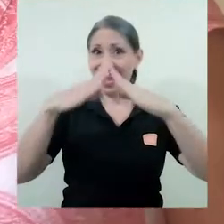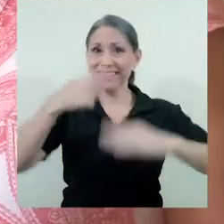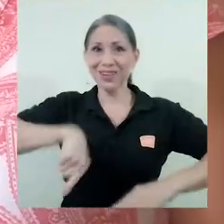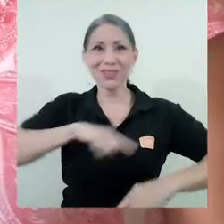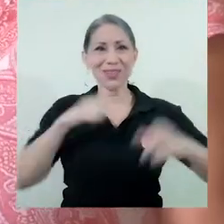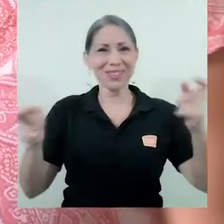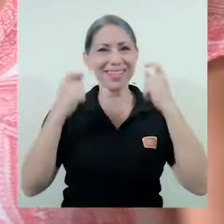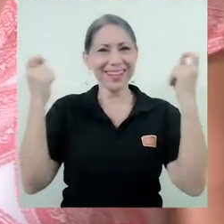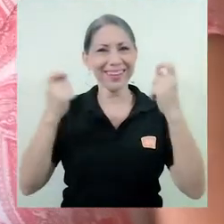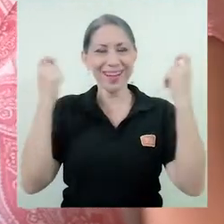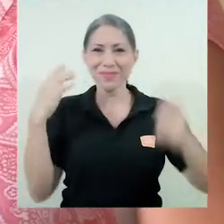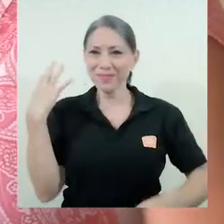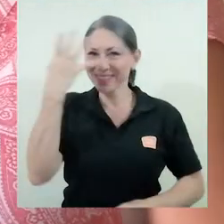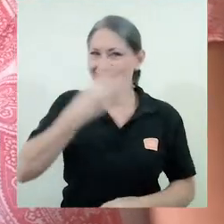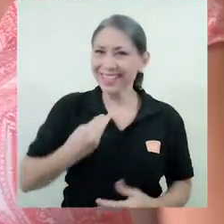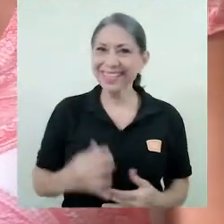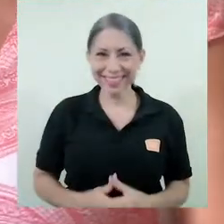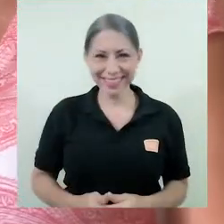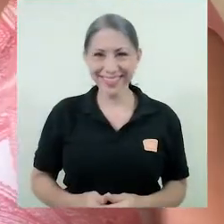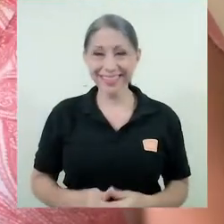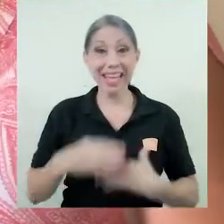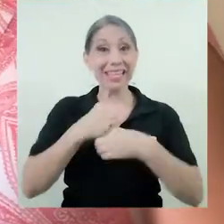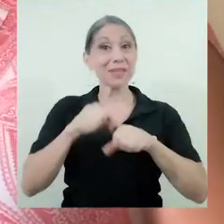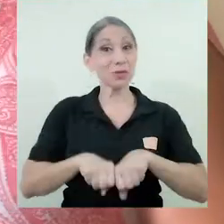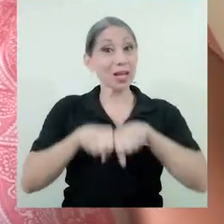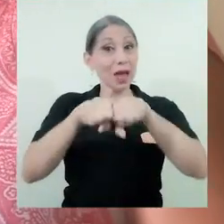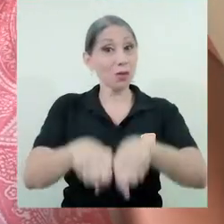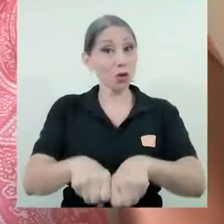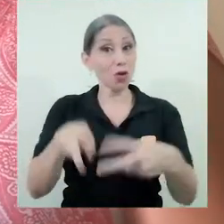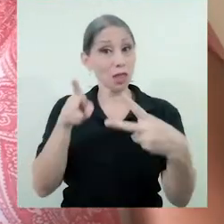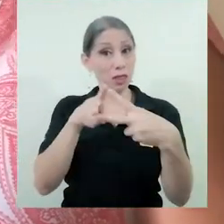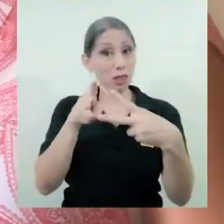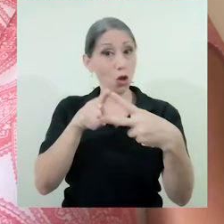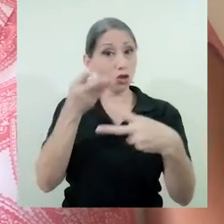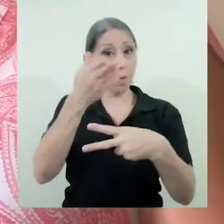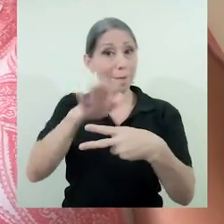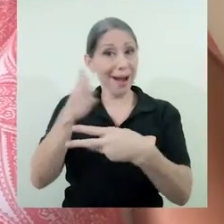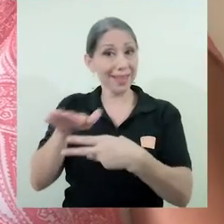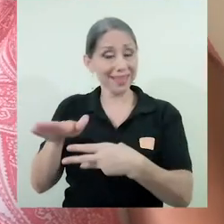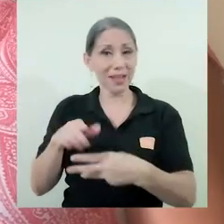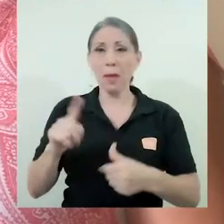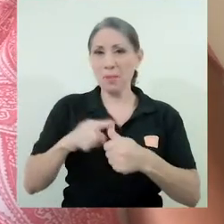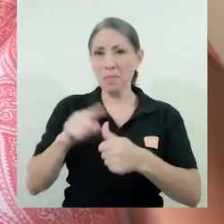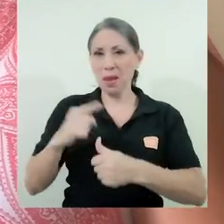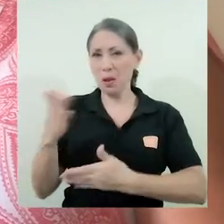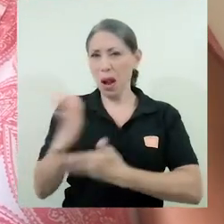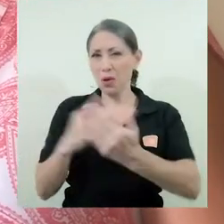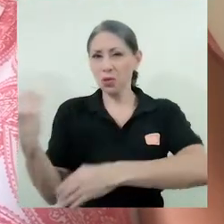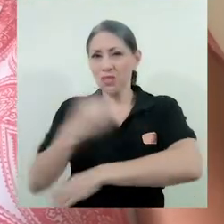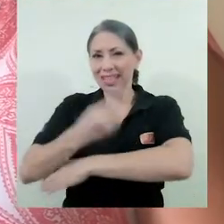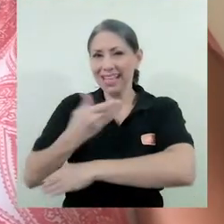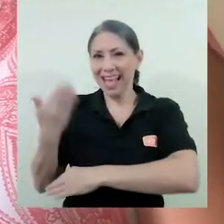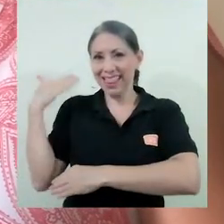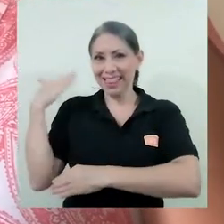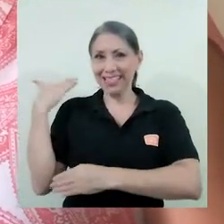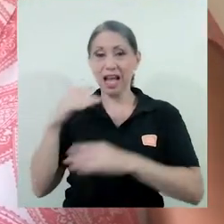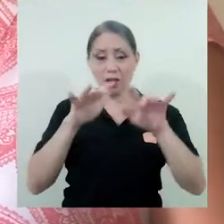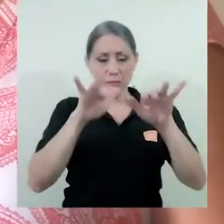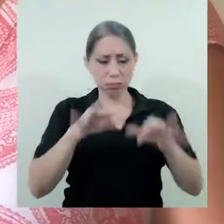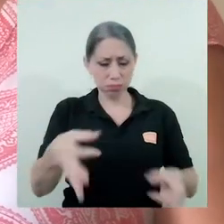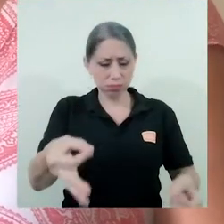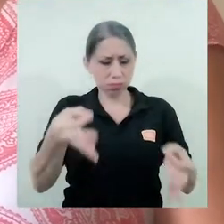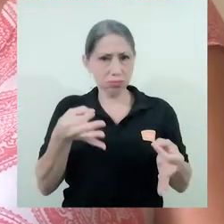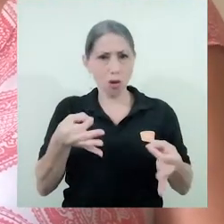Aquí en la casa lo celebramos muy lindo. Hicimos la graduación en dos partes. Primero, días antes, nos llegó la